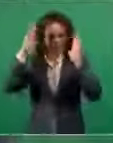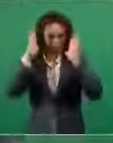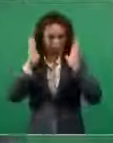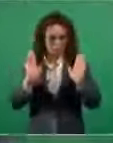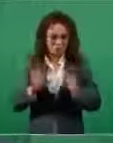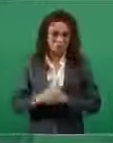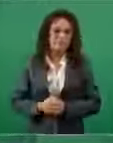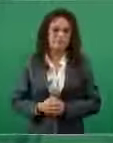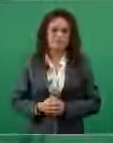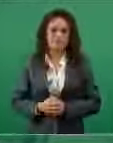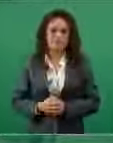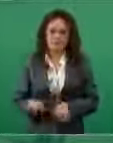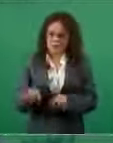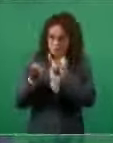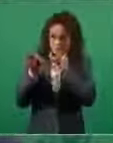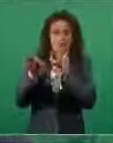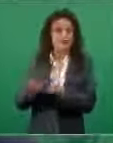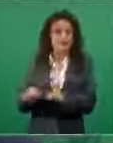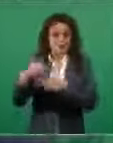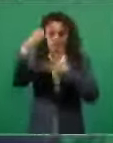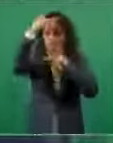conservador, conservador,